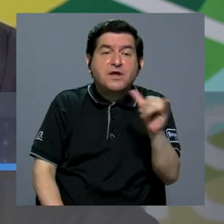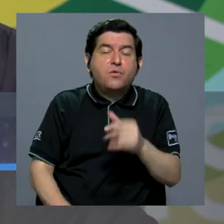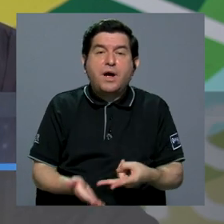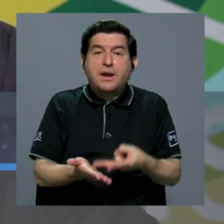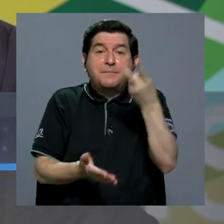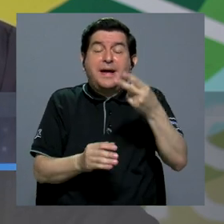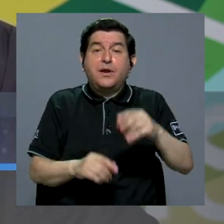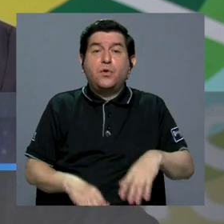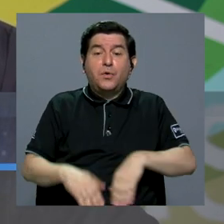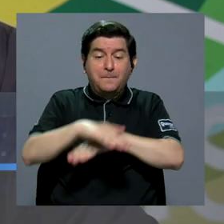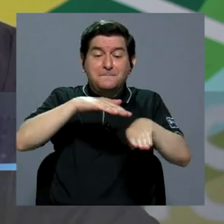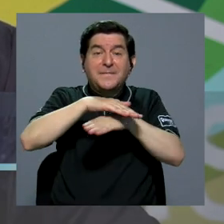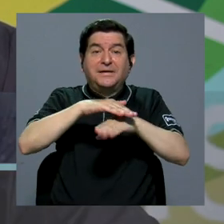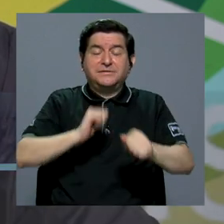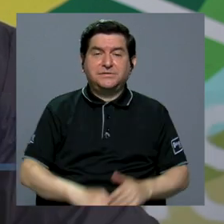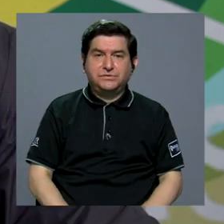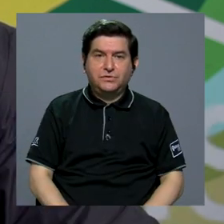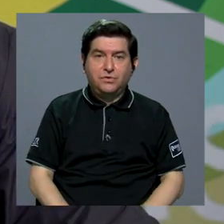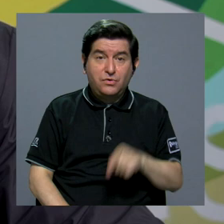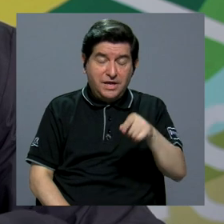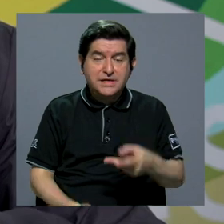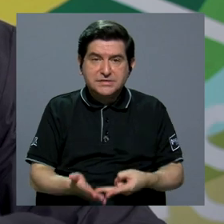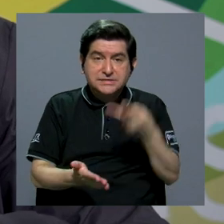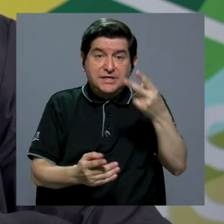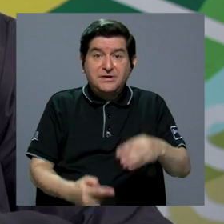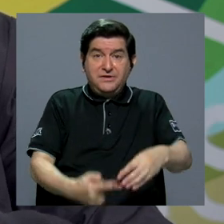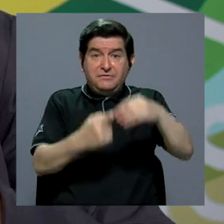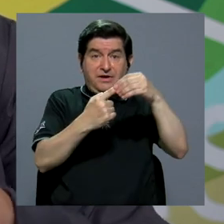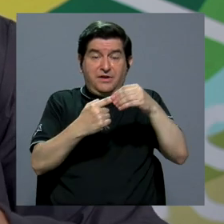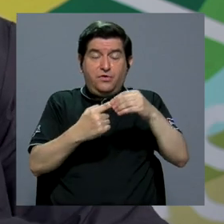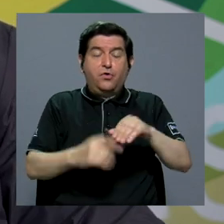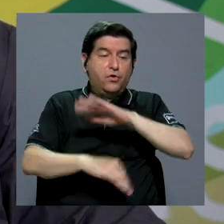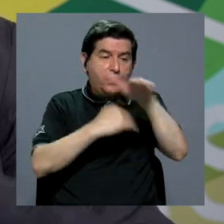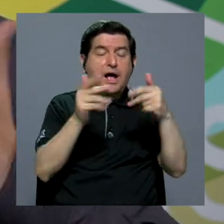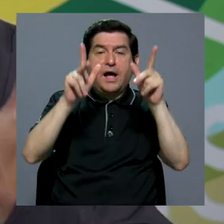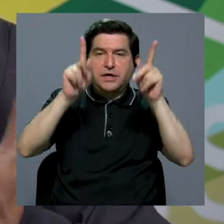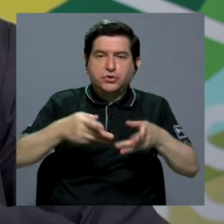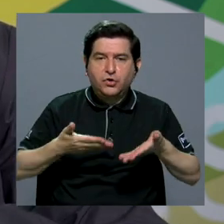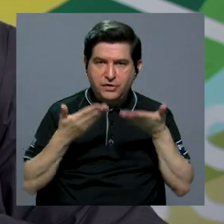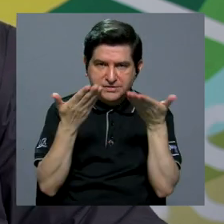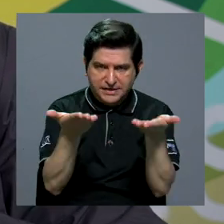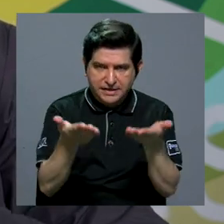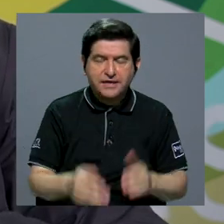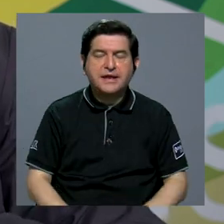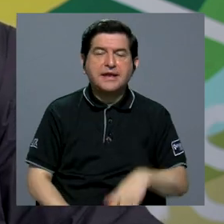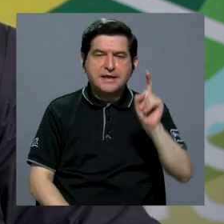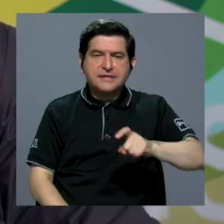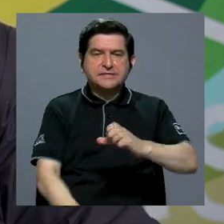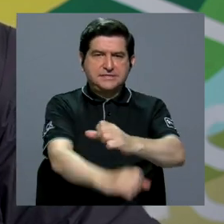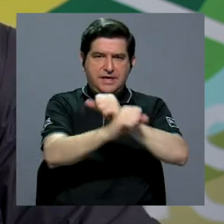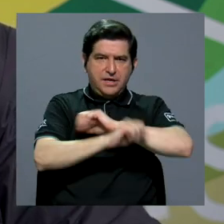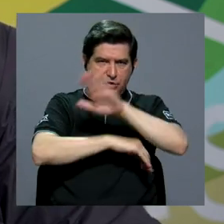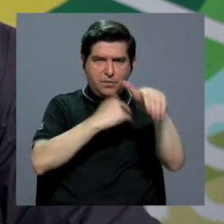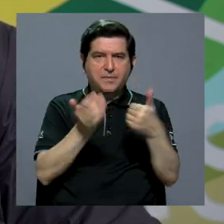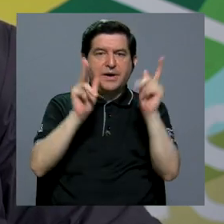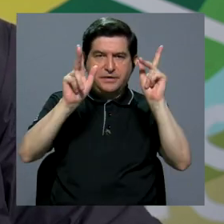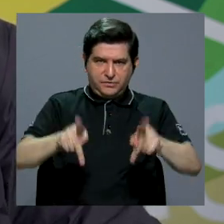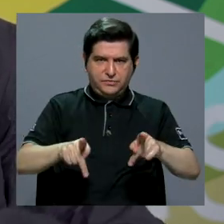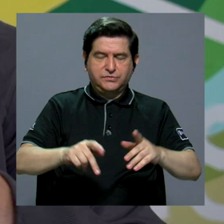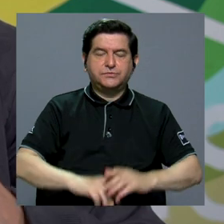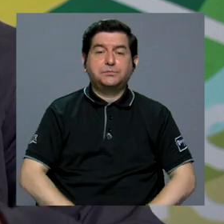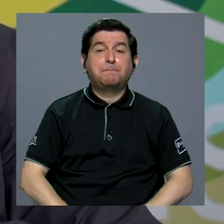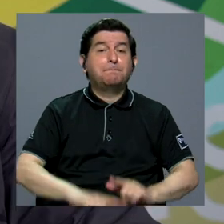valor esencial, ¿verdad? Y este valor esencial obviamente está dado a todas las personas y se debería garantizar a todas las personas.